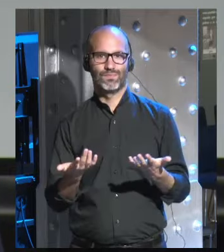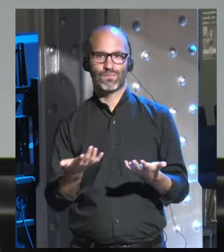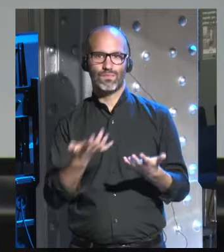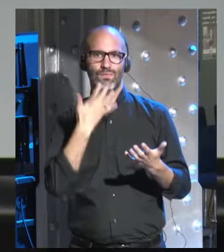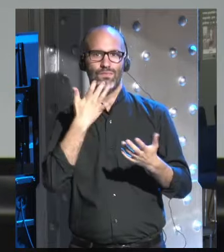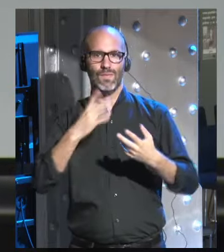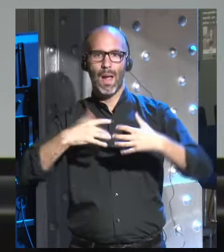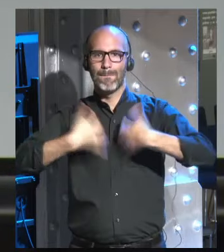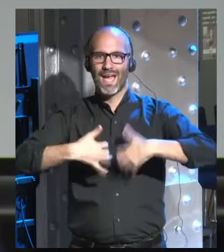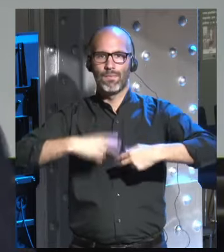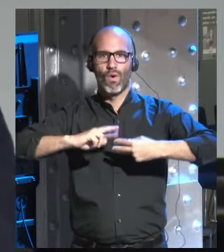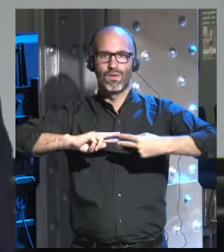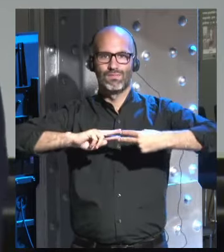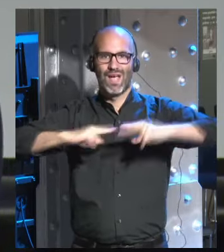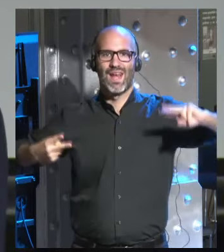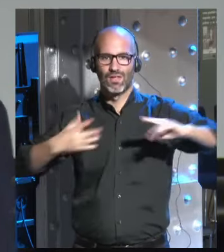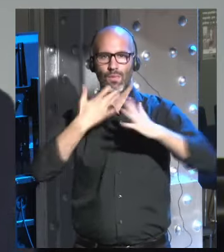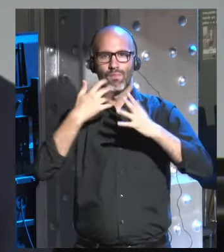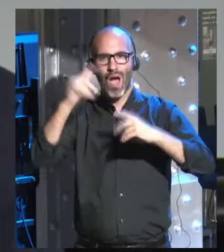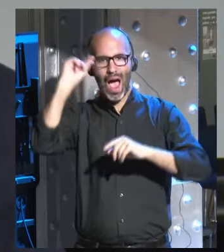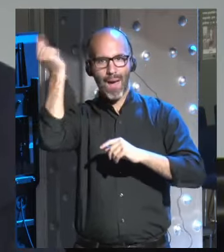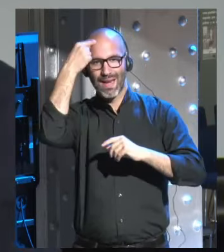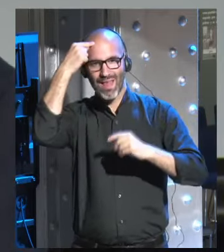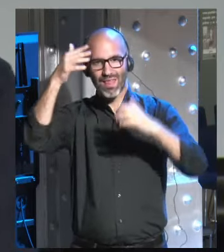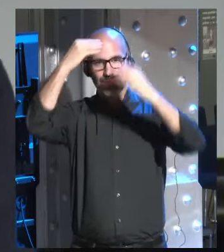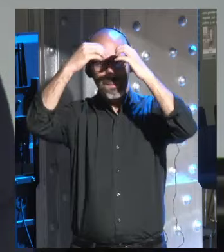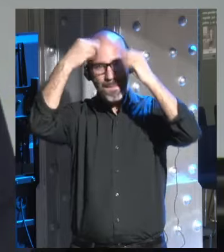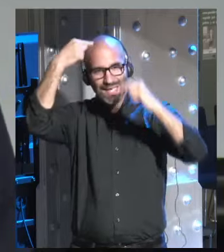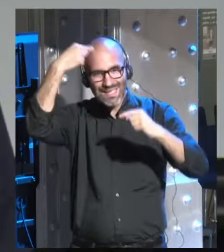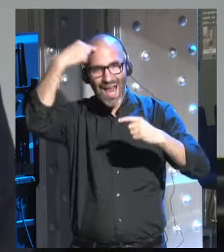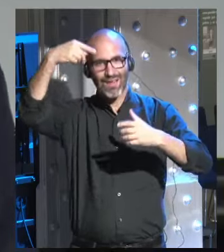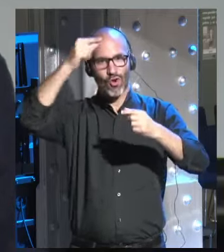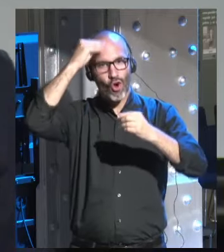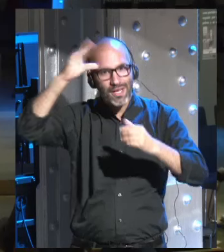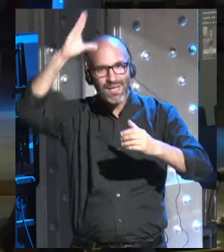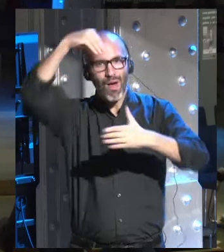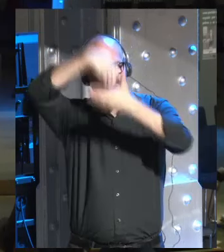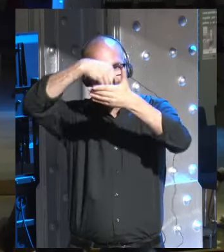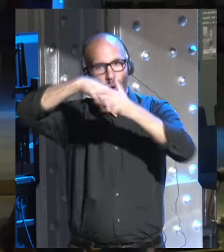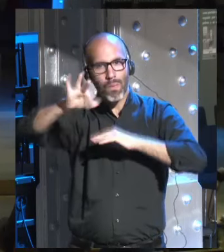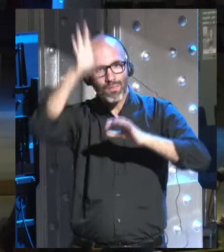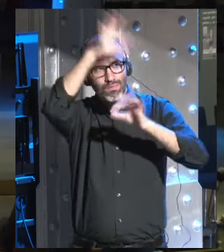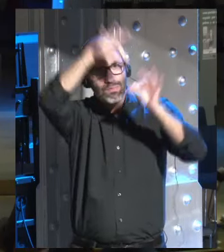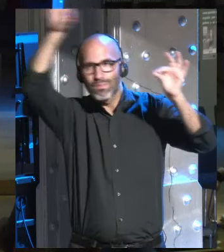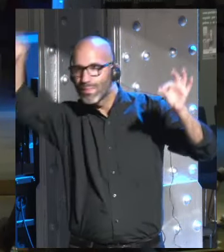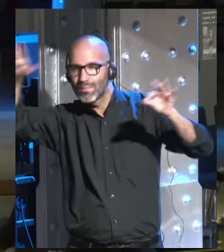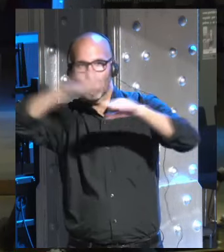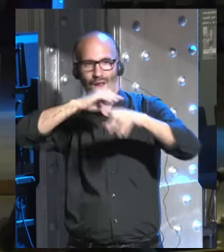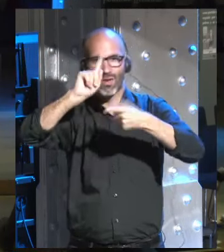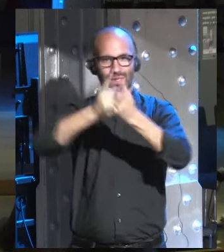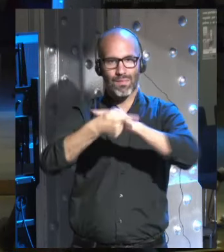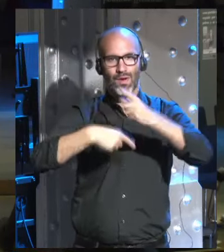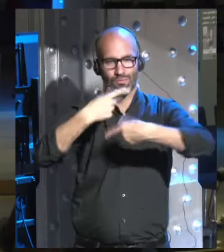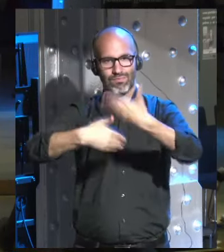son responsables de nuestras habilidades mentales, emocionales, cognitivas. Esta es una primera forma de que los